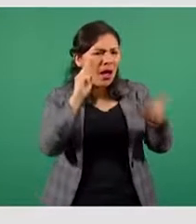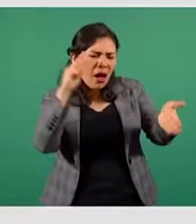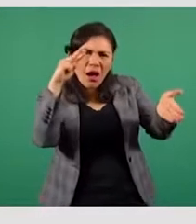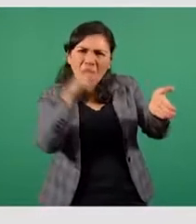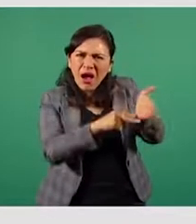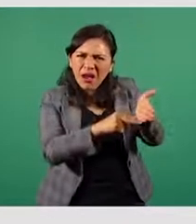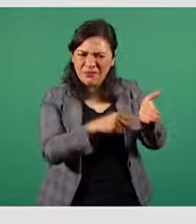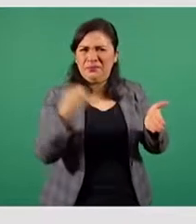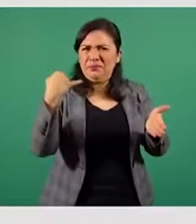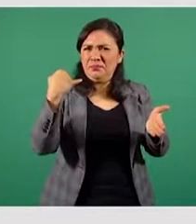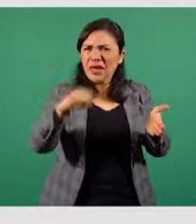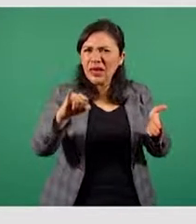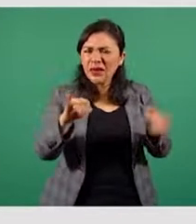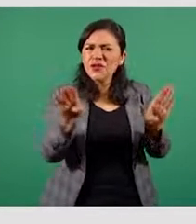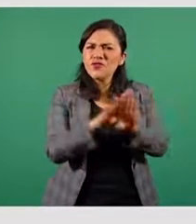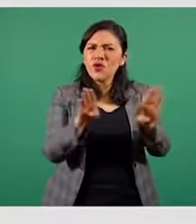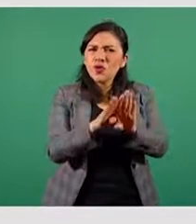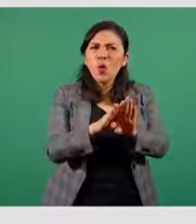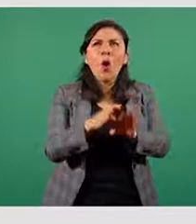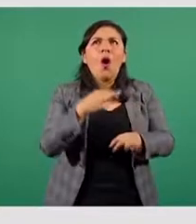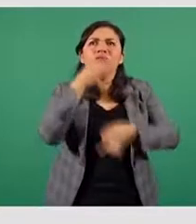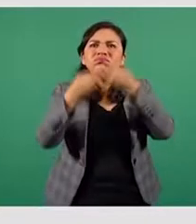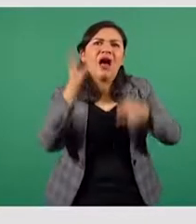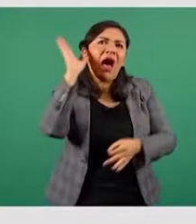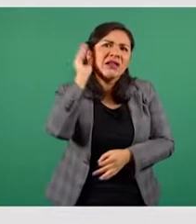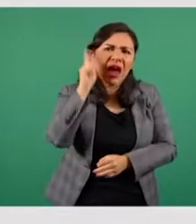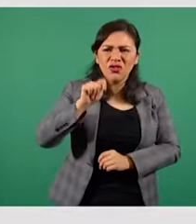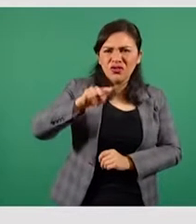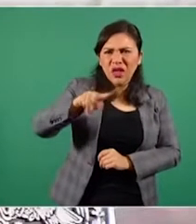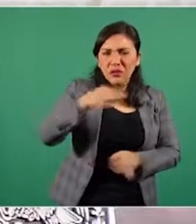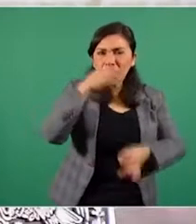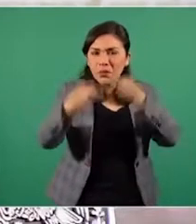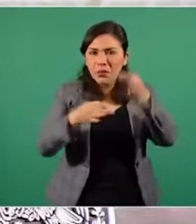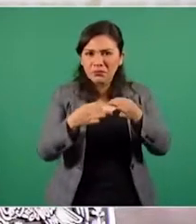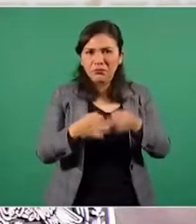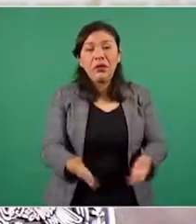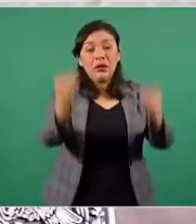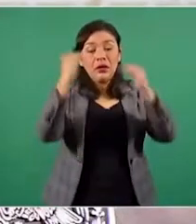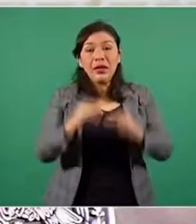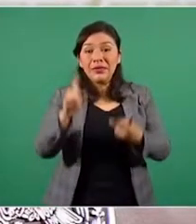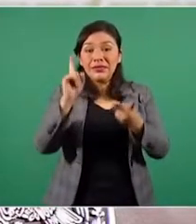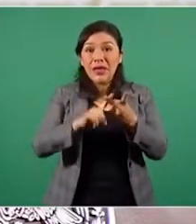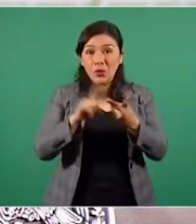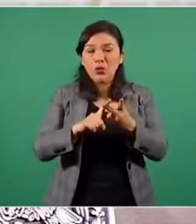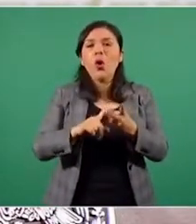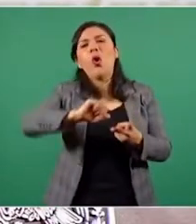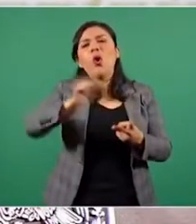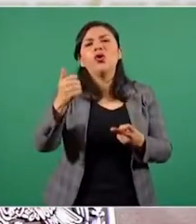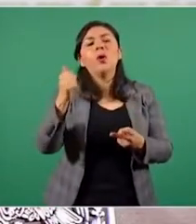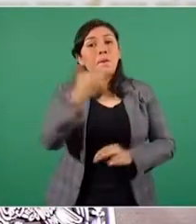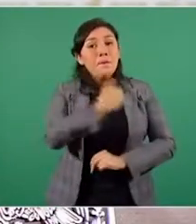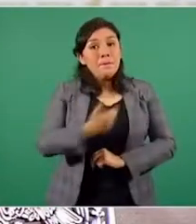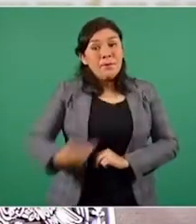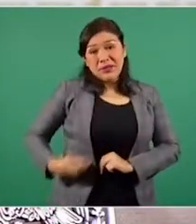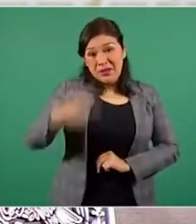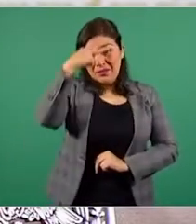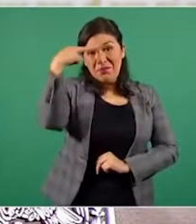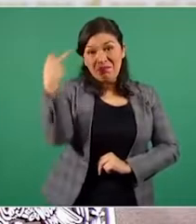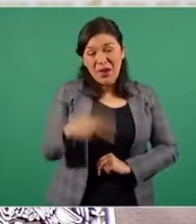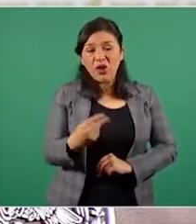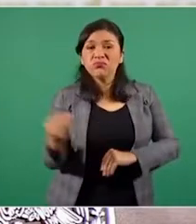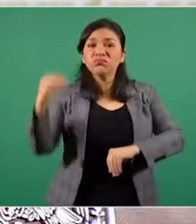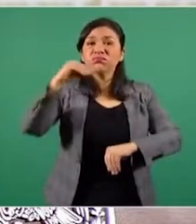portales de noticias y noticieros de radio y televisión. En segundo lugar, el artículo titulado El presidente de México